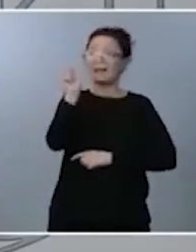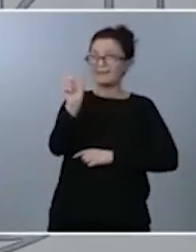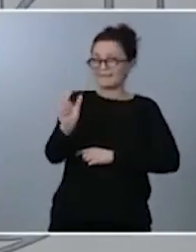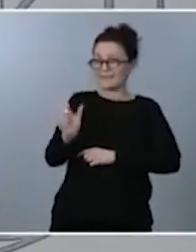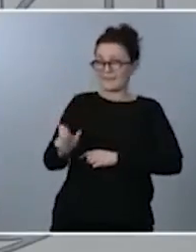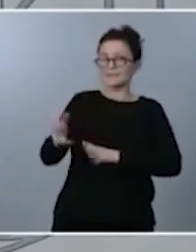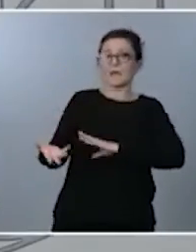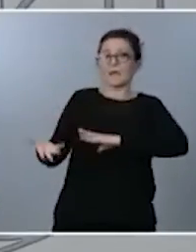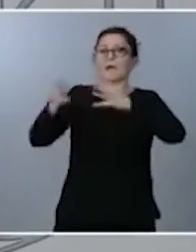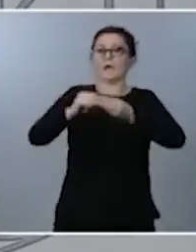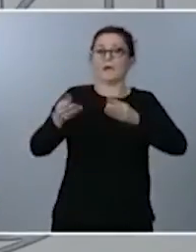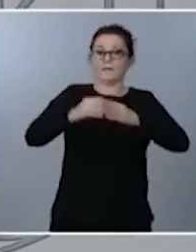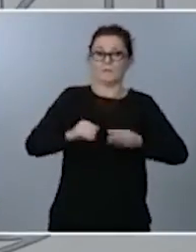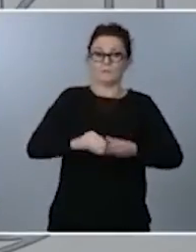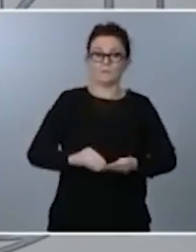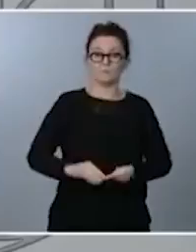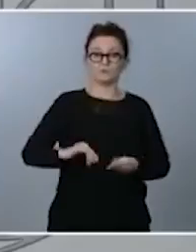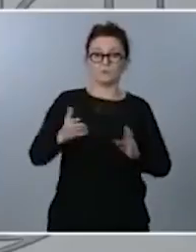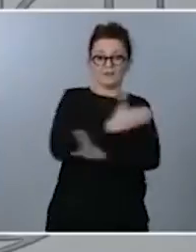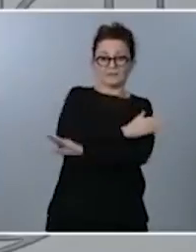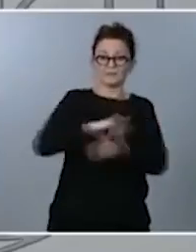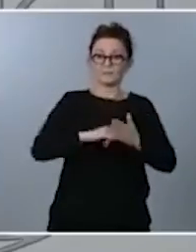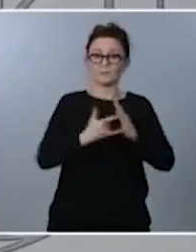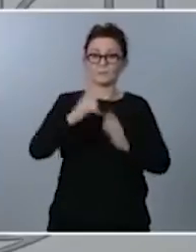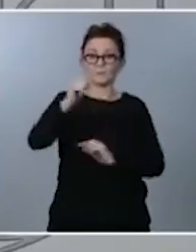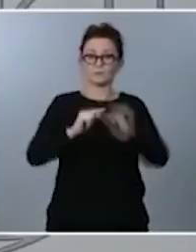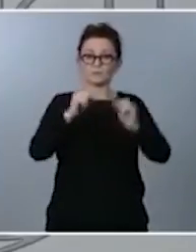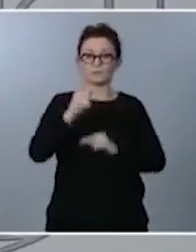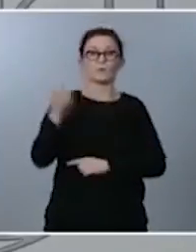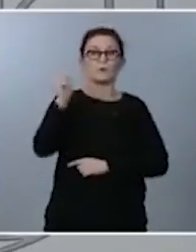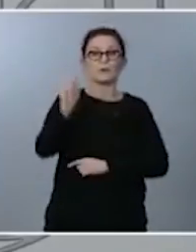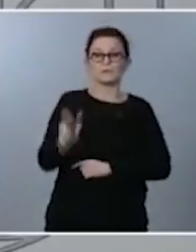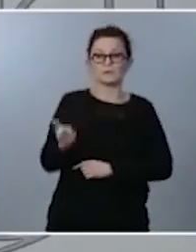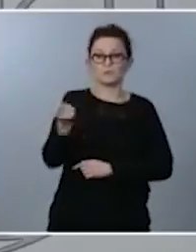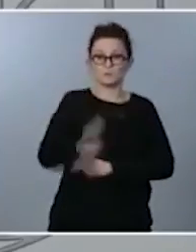mandaron en el plan presupuestario como cantidades profesionales.